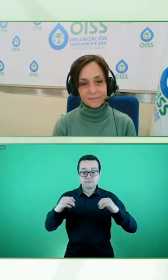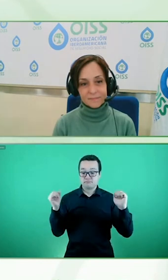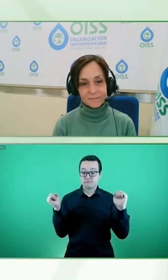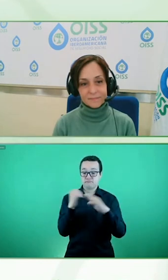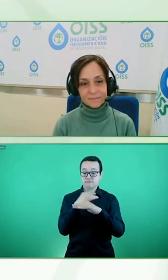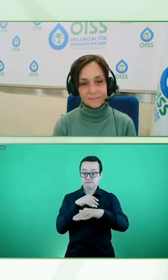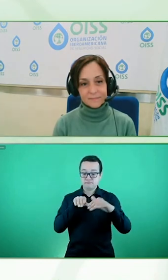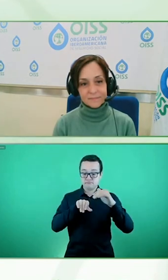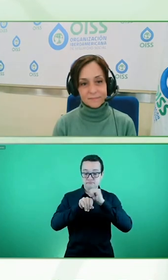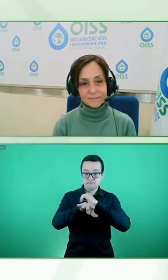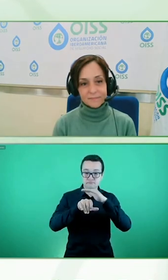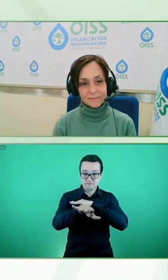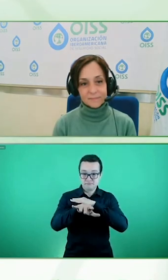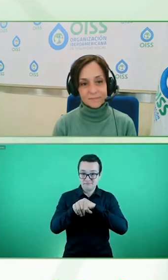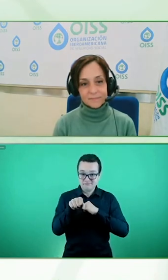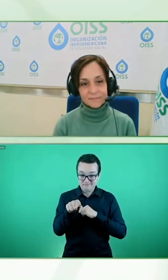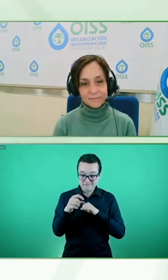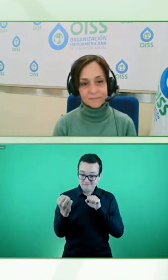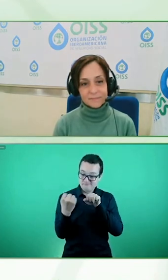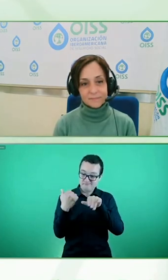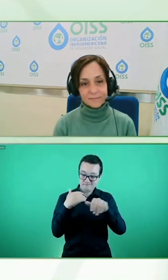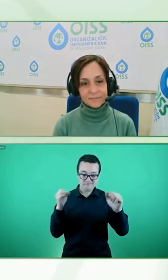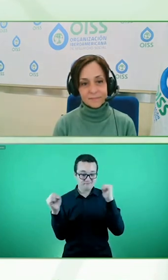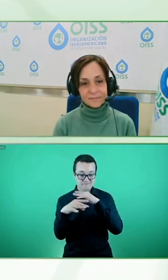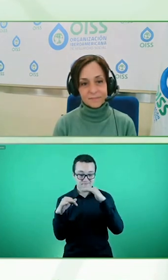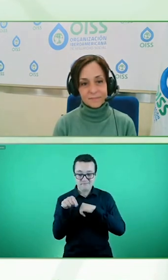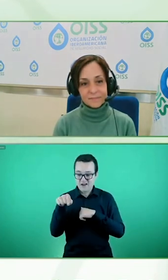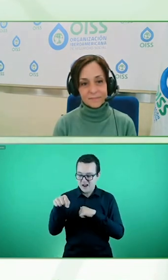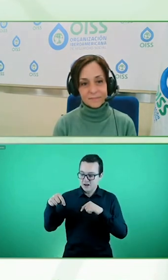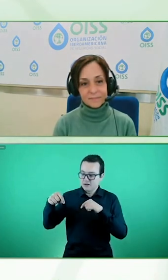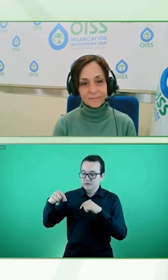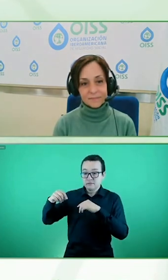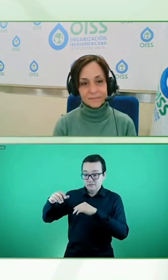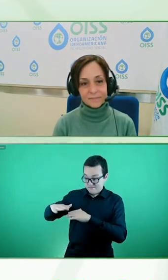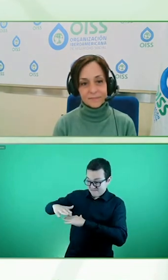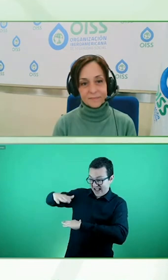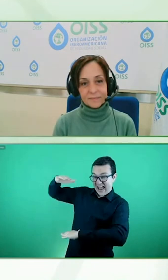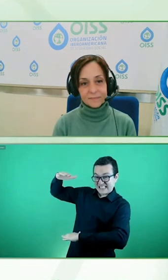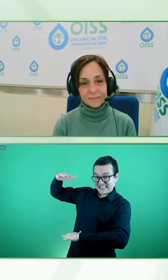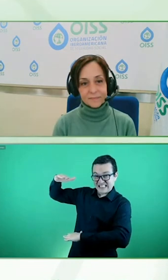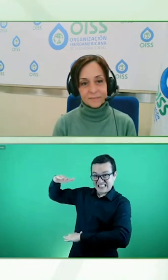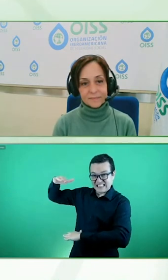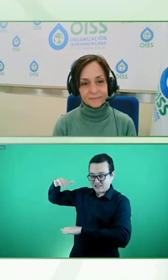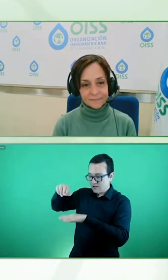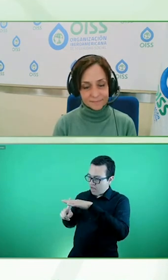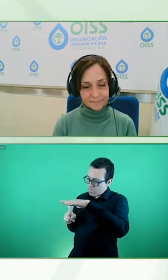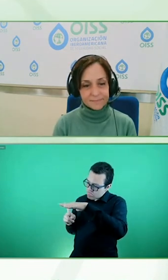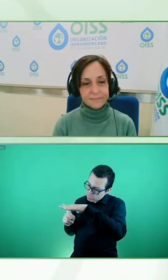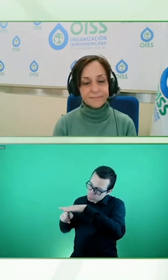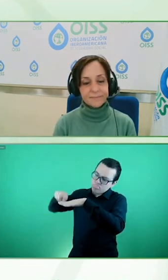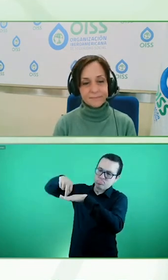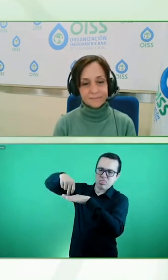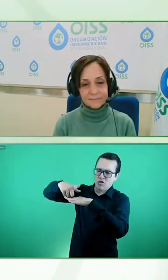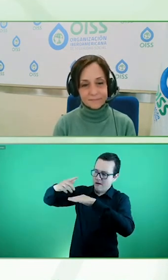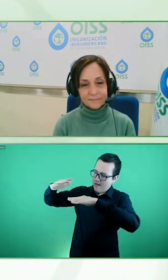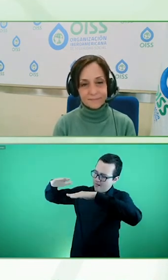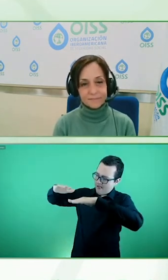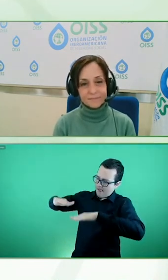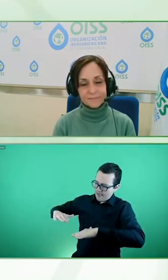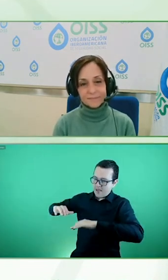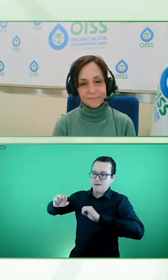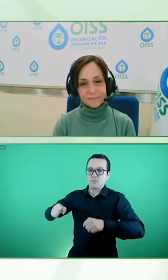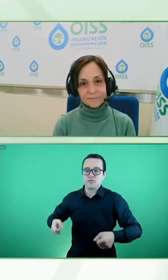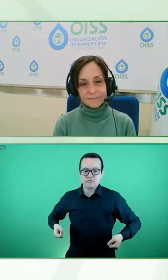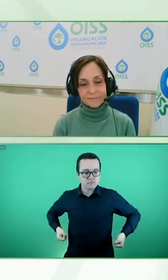personas con discapacidad, sino que beneficiaba a las madres que tenían el carrito, beneficiaba a las señoras que tenían el scooter, beneficiaba a todo el mundo. decir,